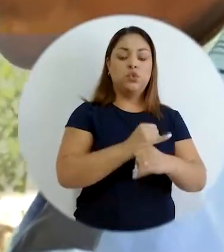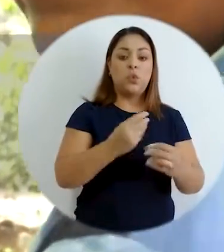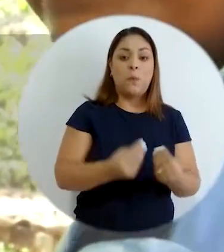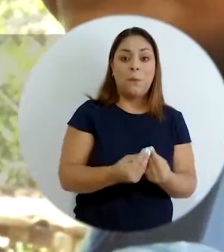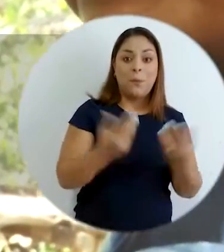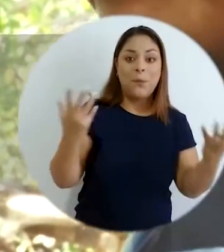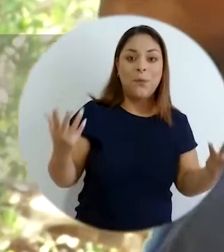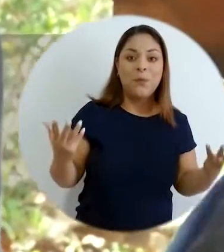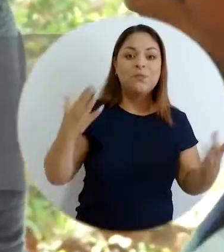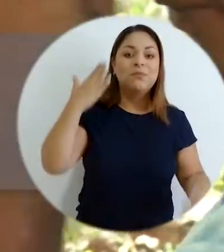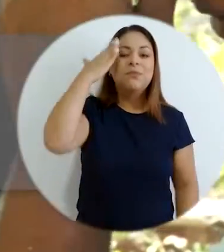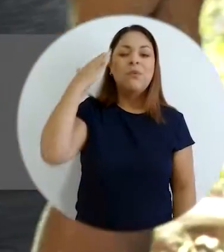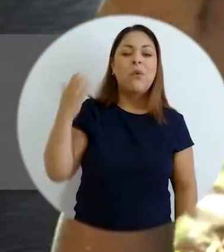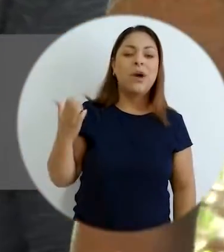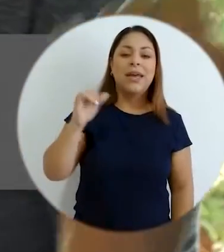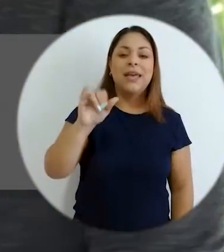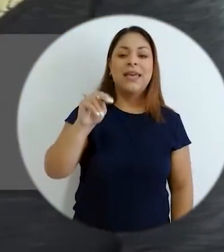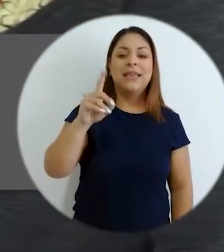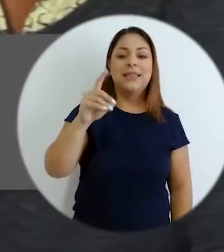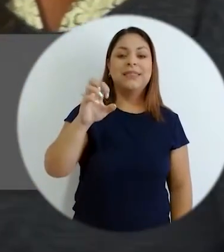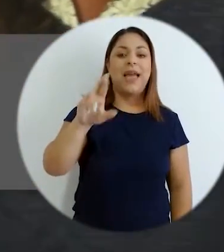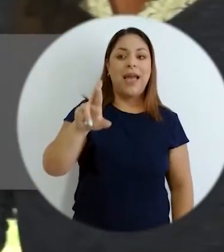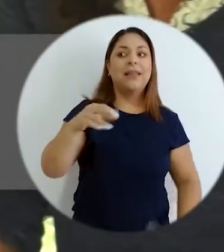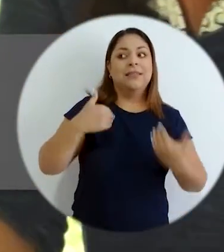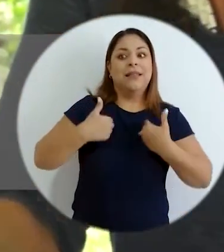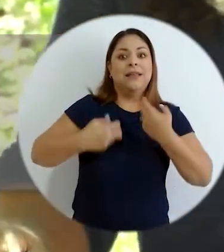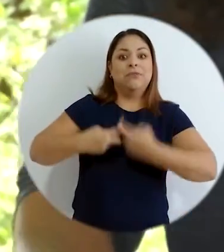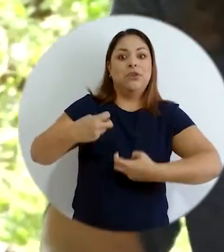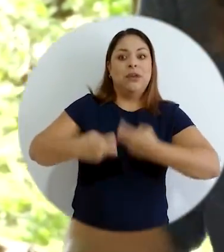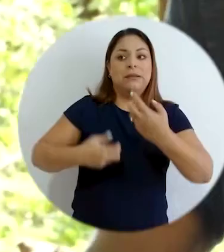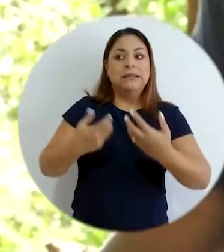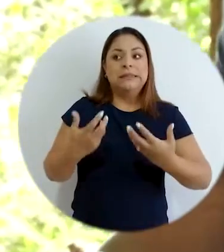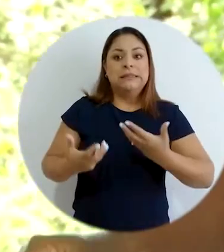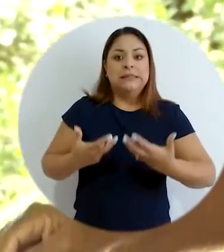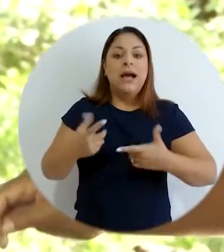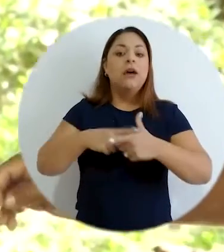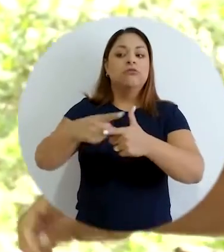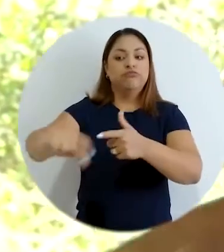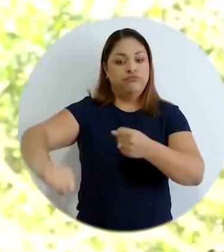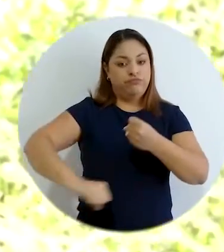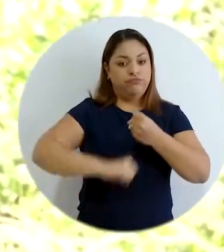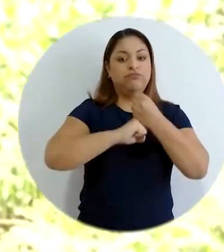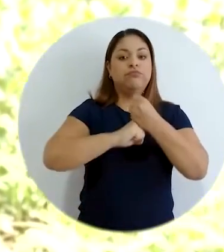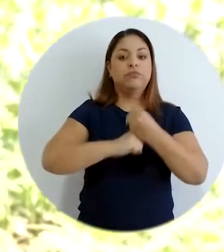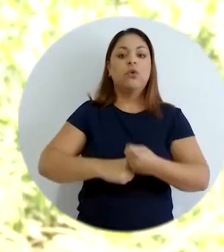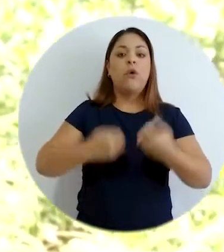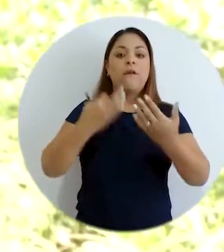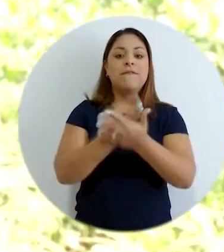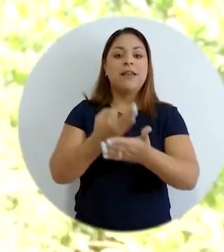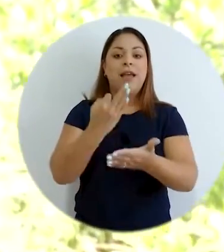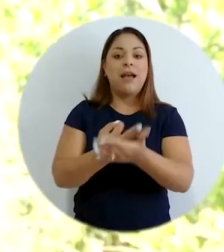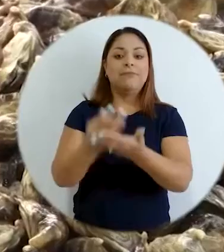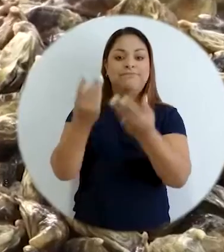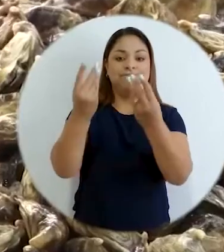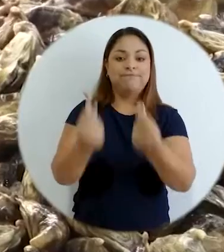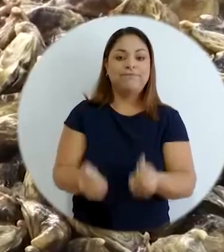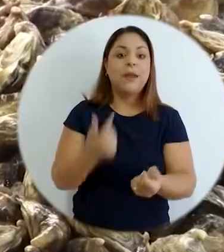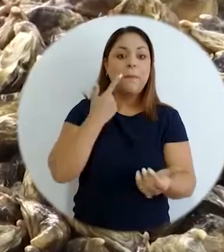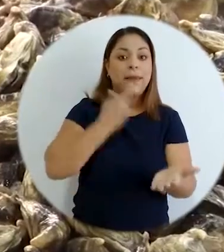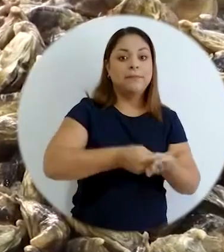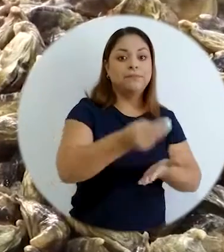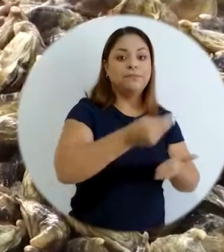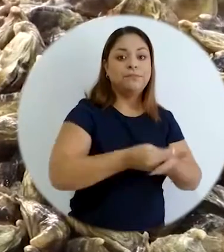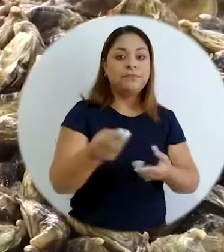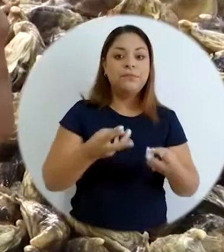pública porque el INDER tiene ese problema entre las manos entonces nos apoya con recursos financieros para